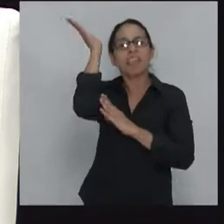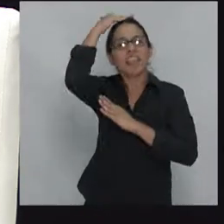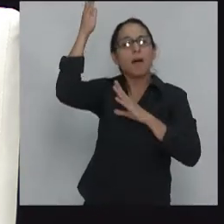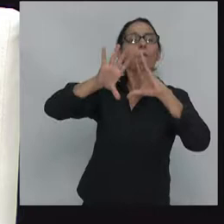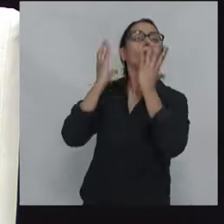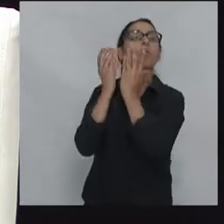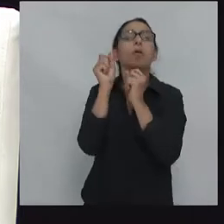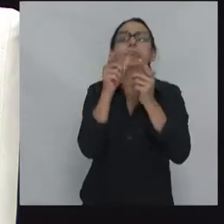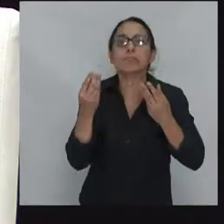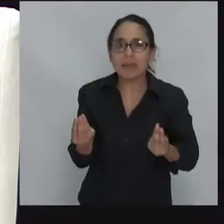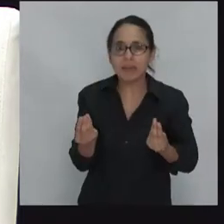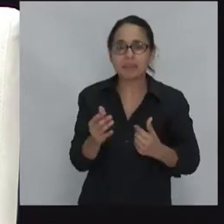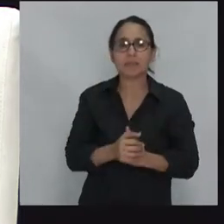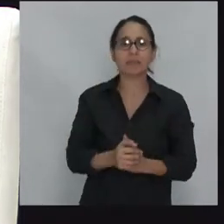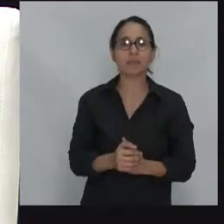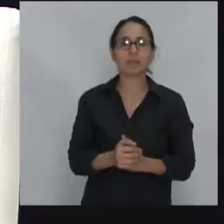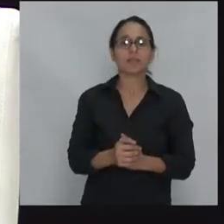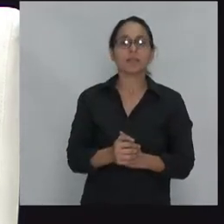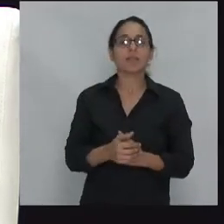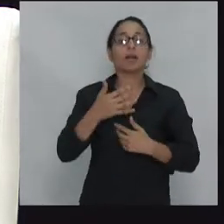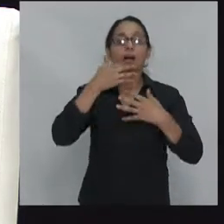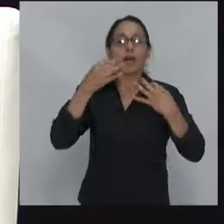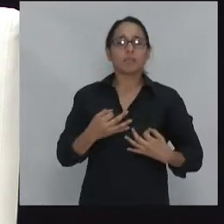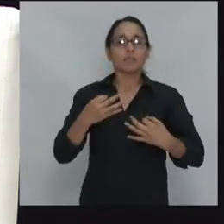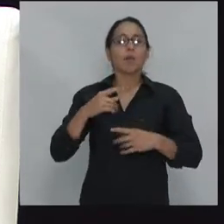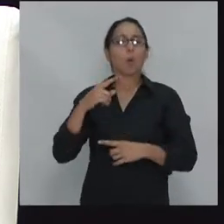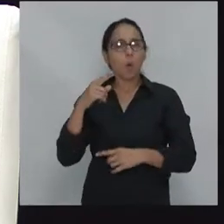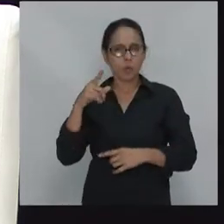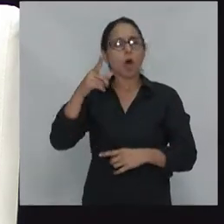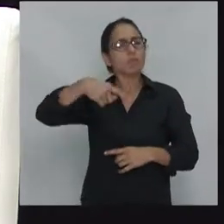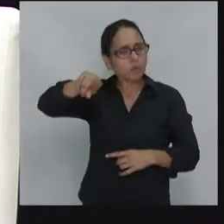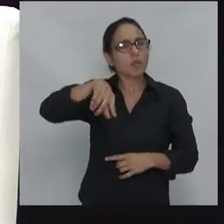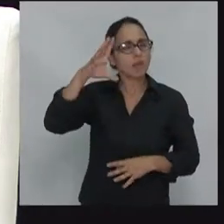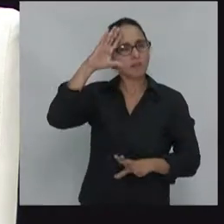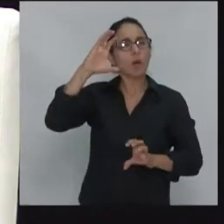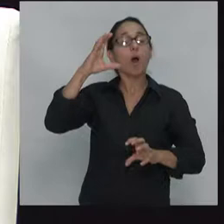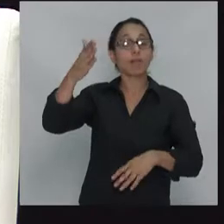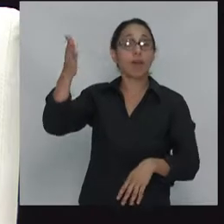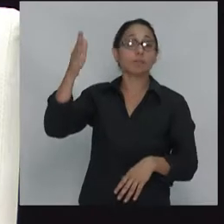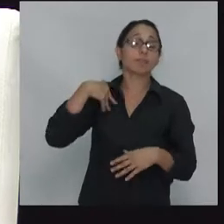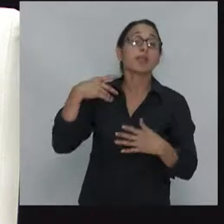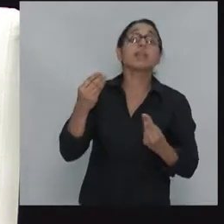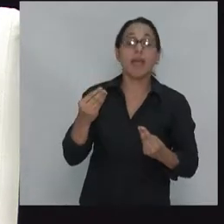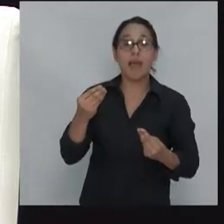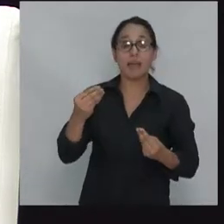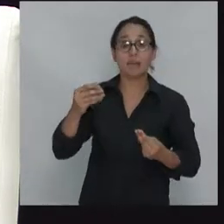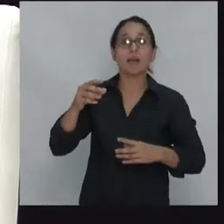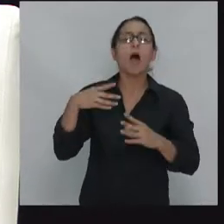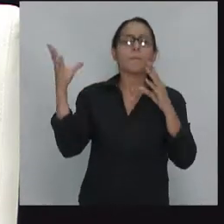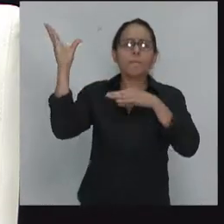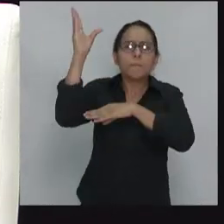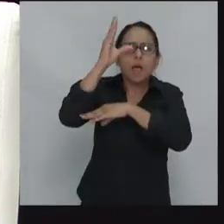Seguramente todos recordamos, porque quedó impregnado en la memoria, aquella madrugada del 9 de noviembre del año